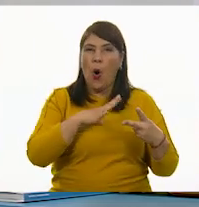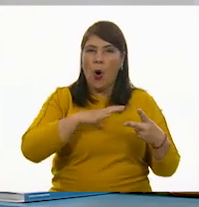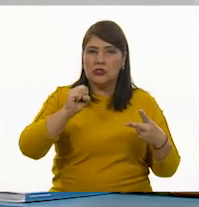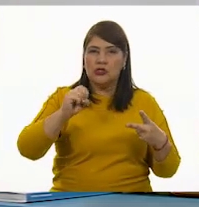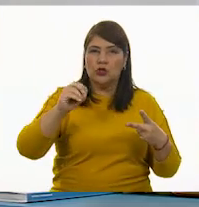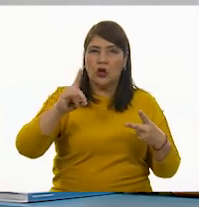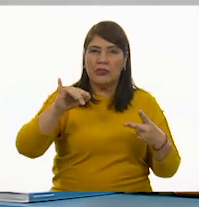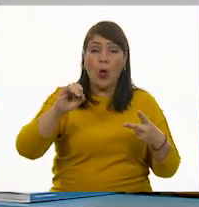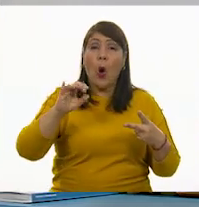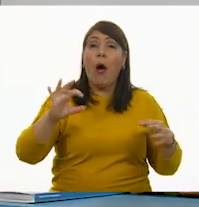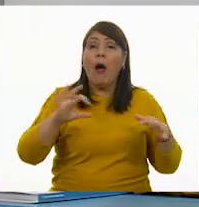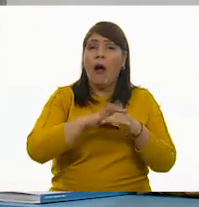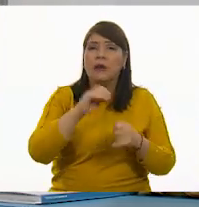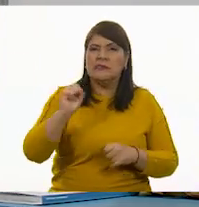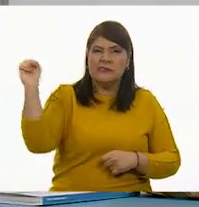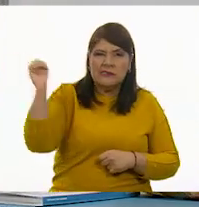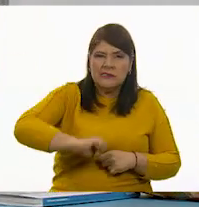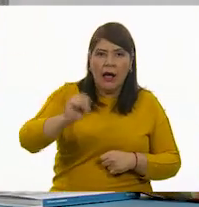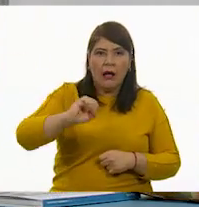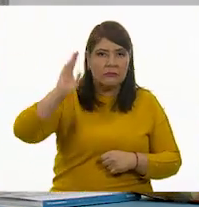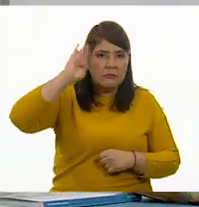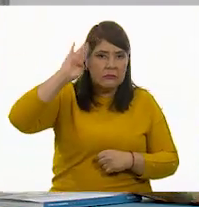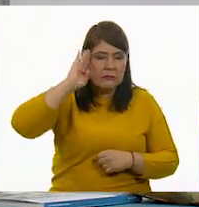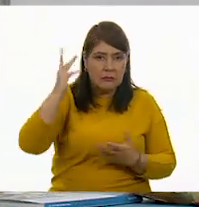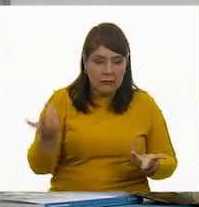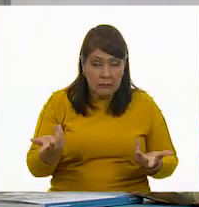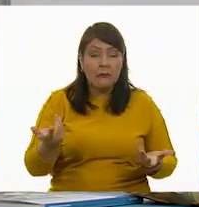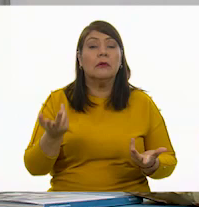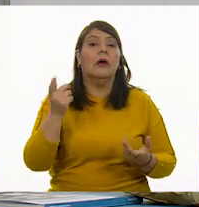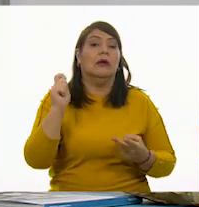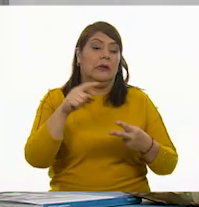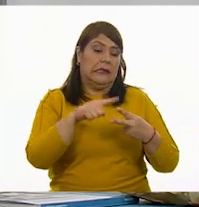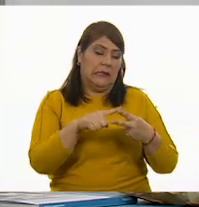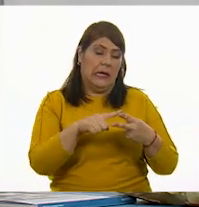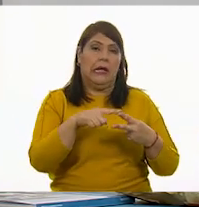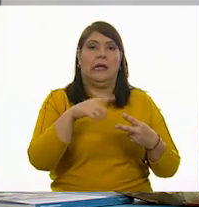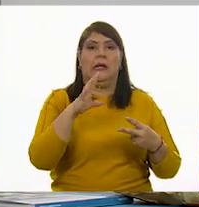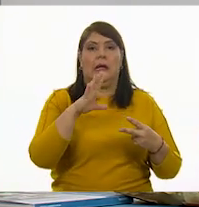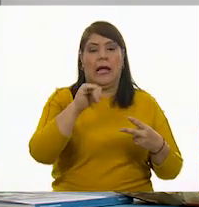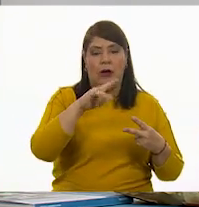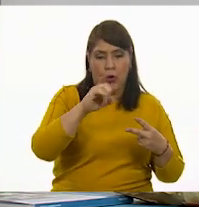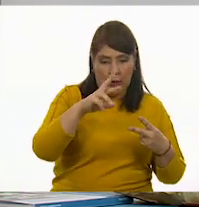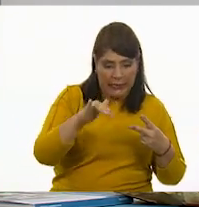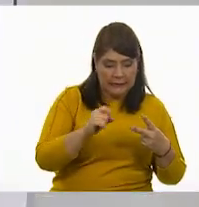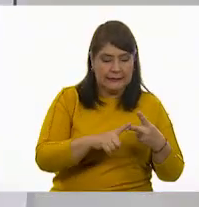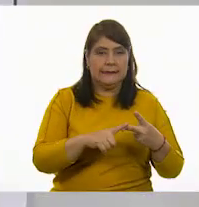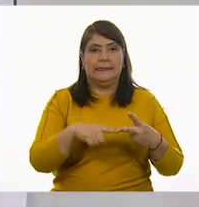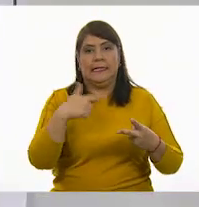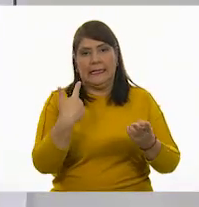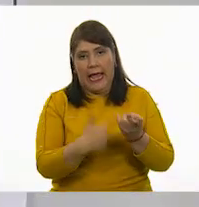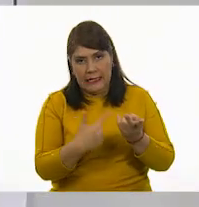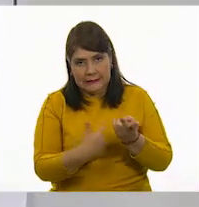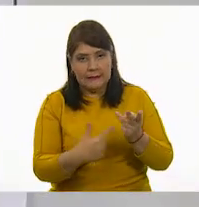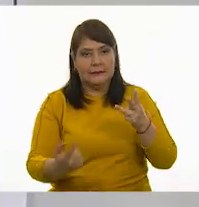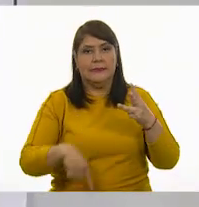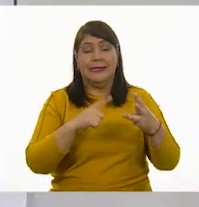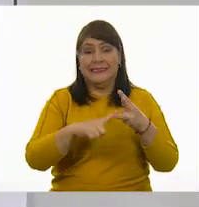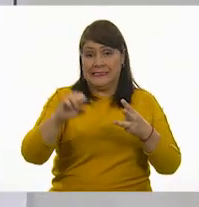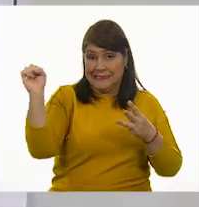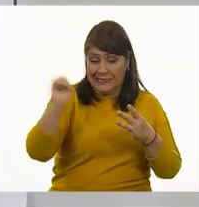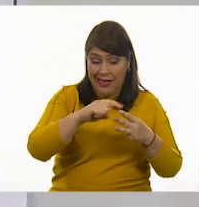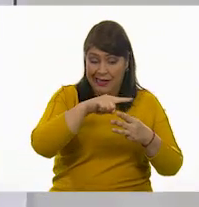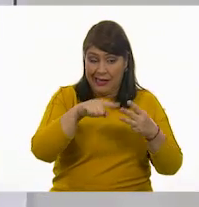sal, entonces entre que las calorías, entre que las grasas, entre que la sal, pues lo que está